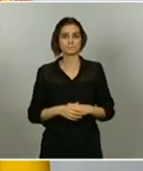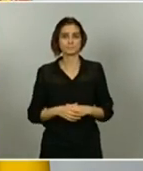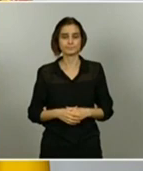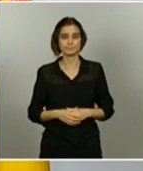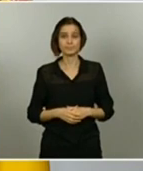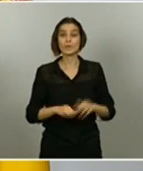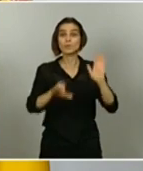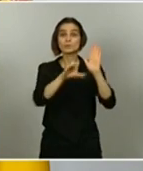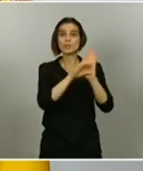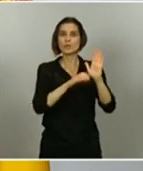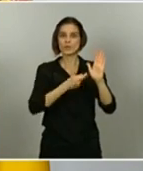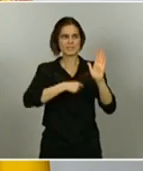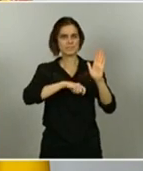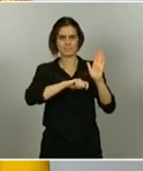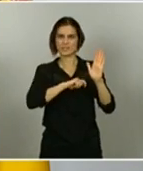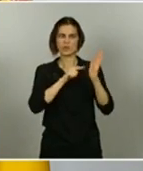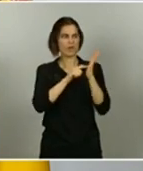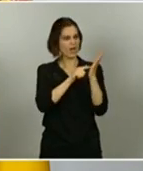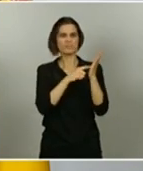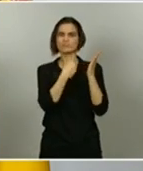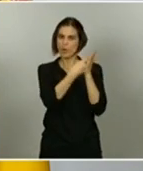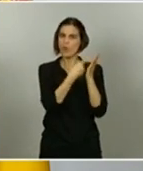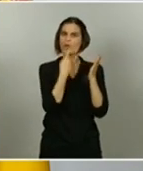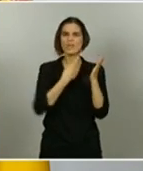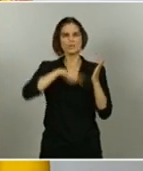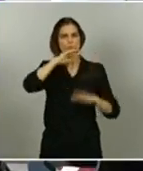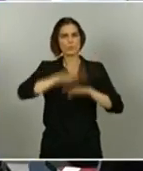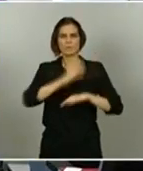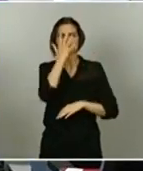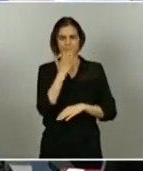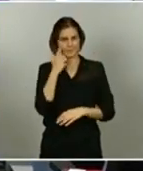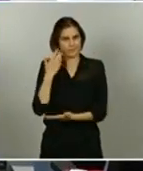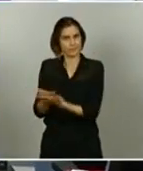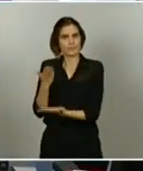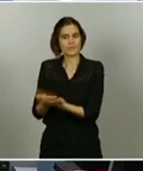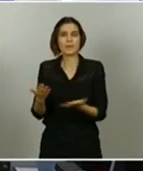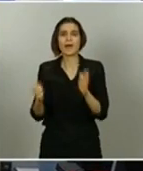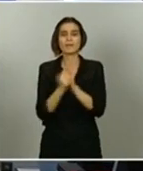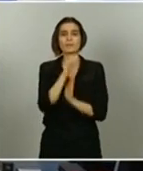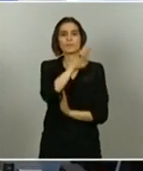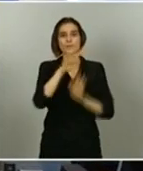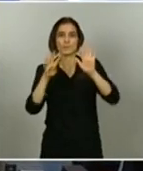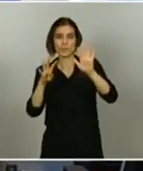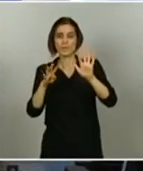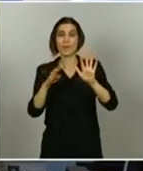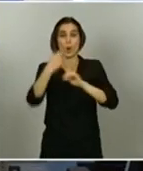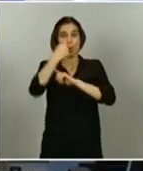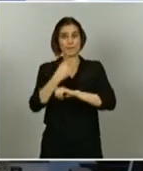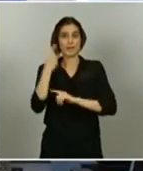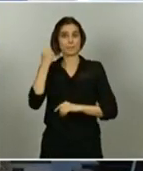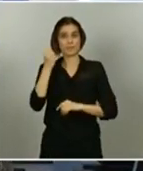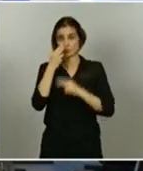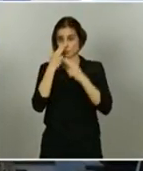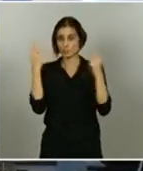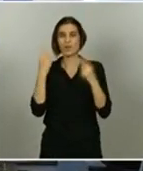española. El artículo 41 de la Constitución nos obliga a los poderes públicos a garantizar la asistencia y prestaciones sociales